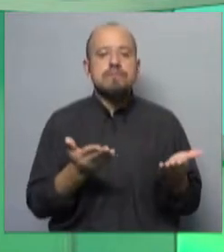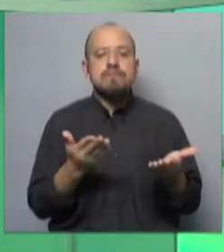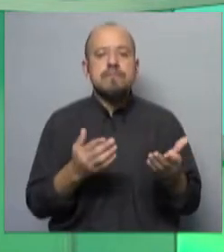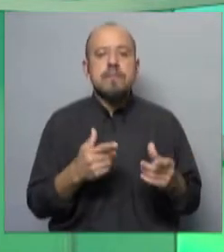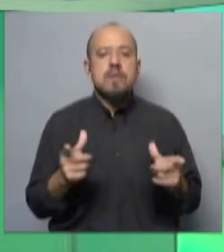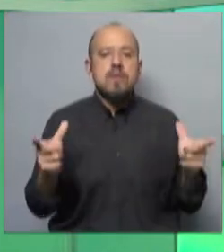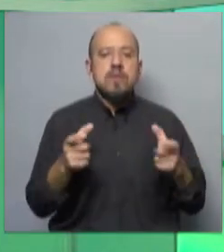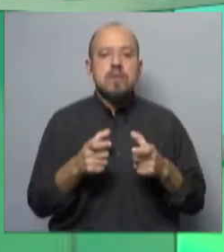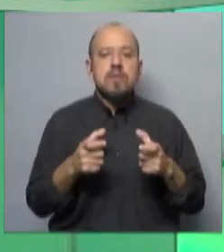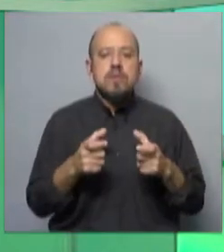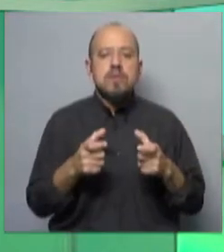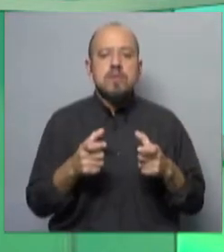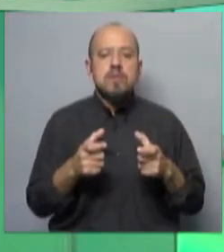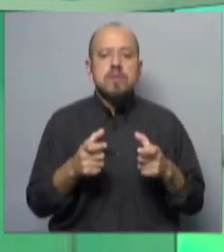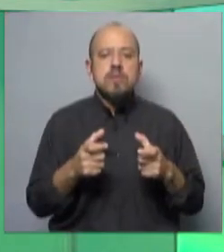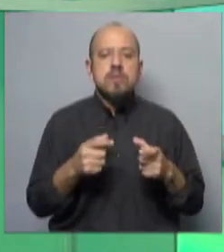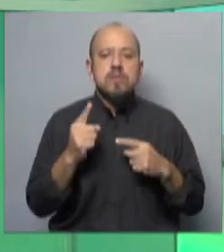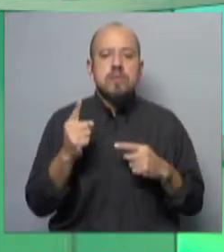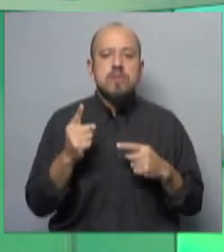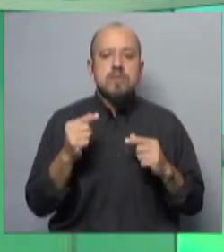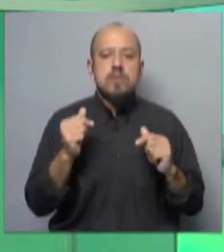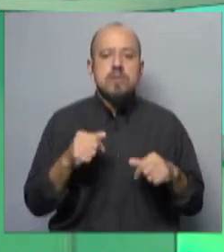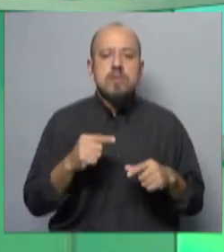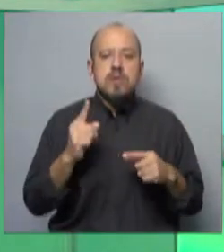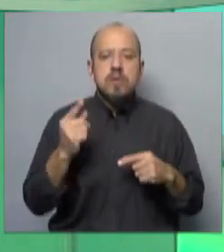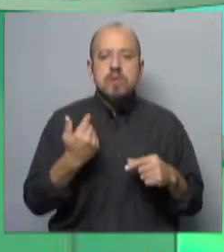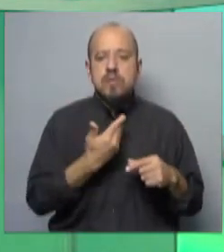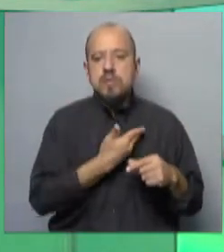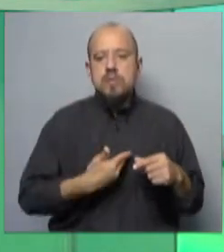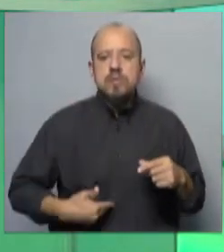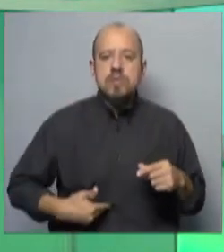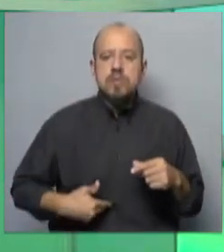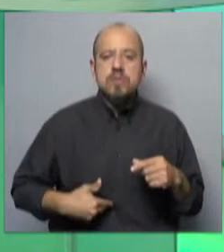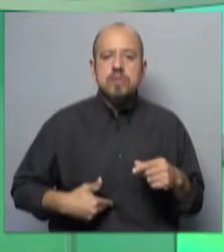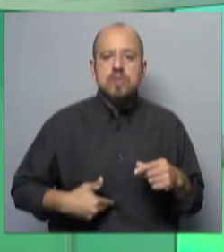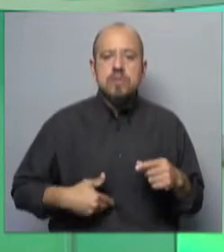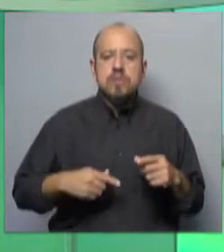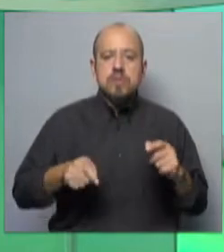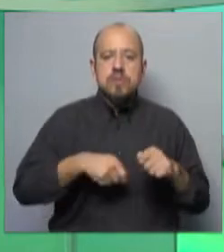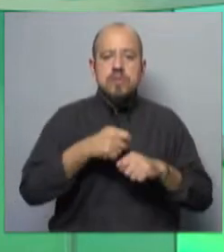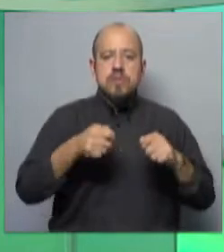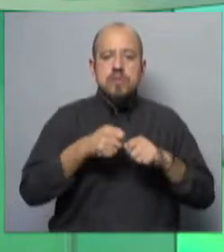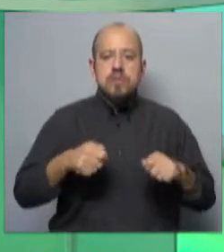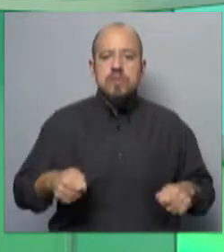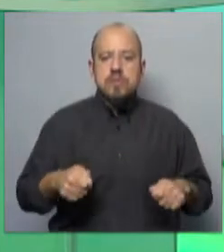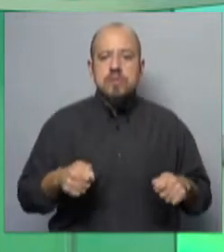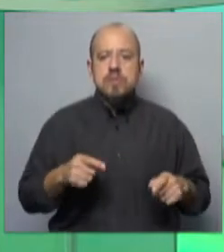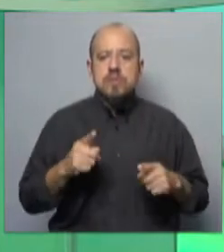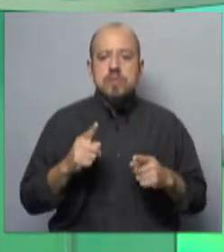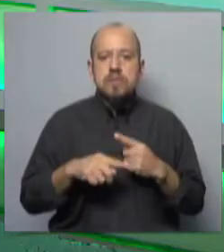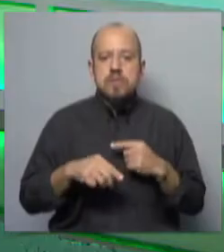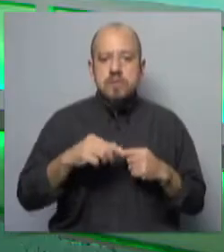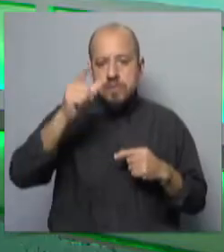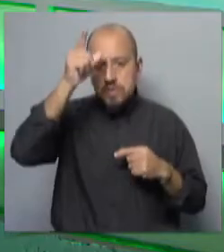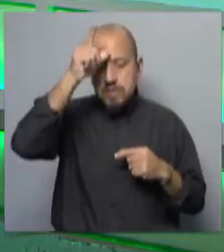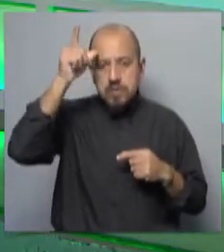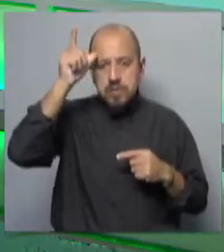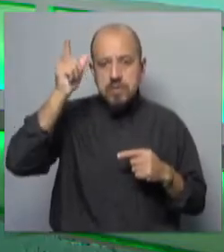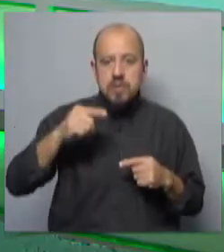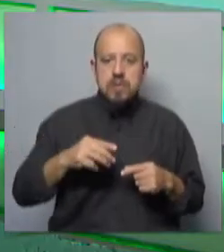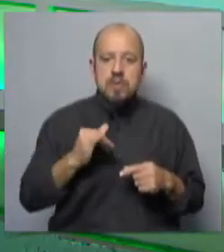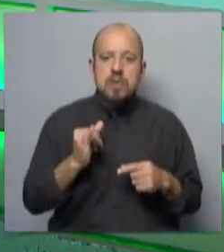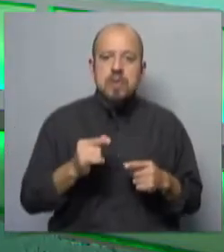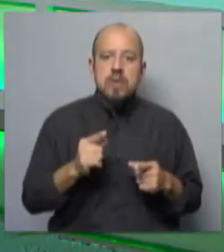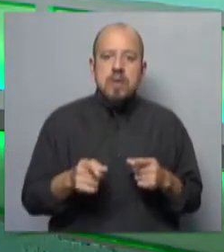esta reunión que ocurrió hoy en presidencia entre el PIT-CNT y el presidente de la República? Bueno, sí.